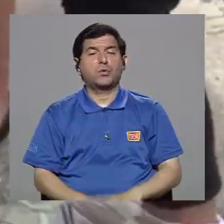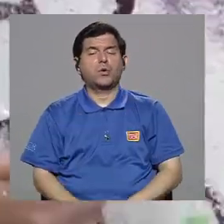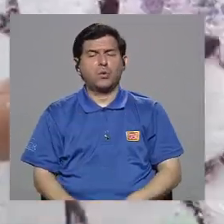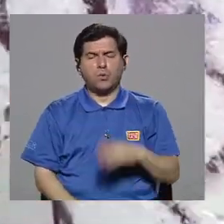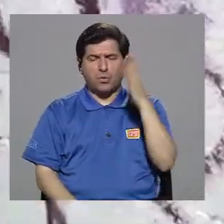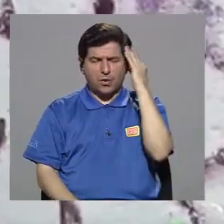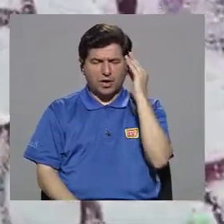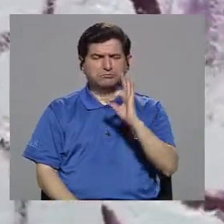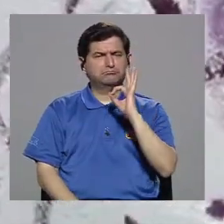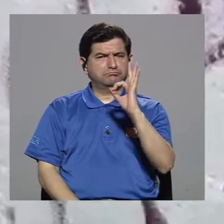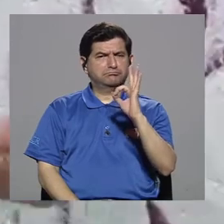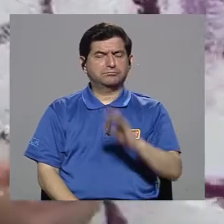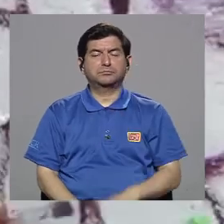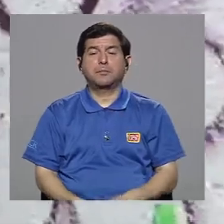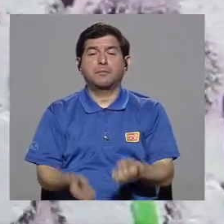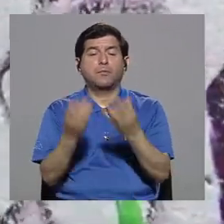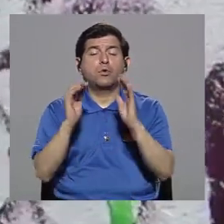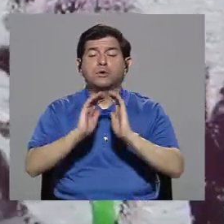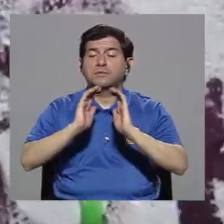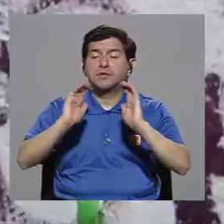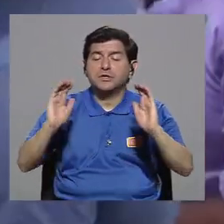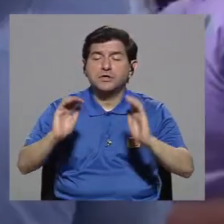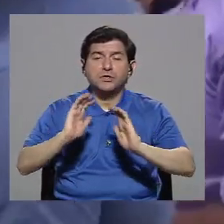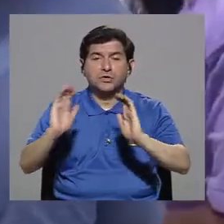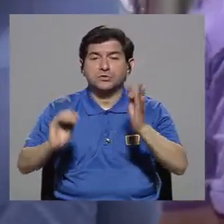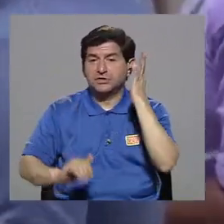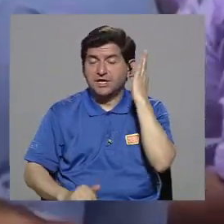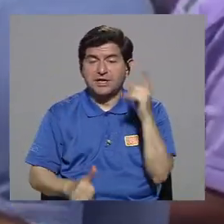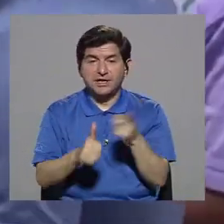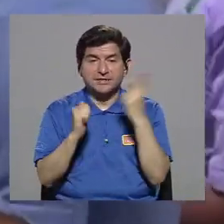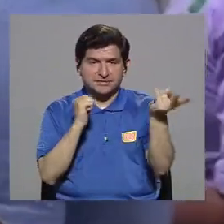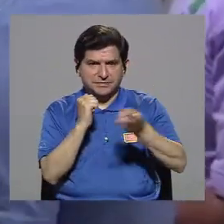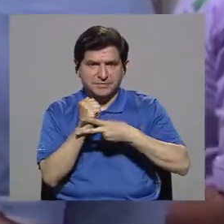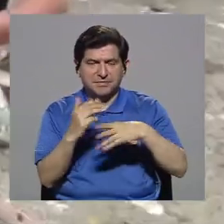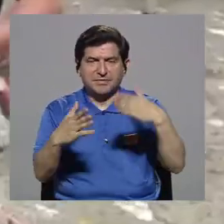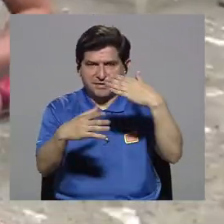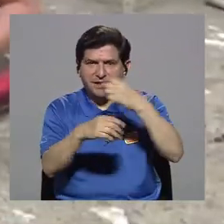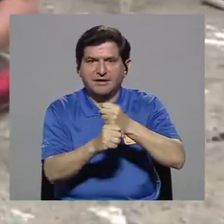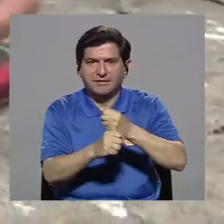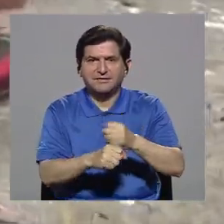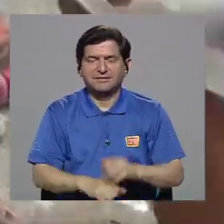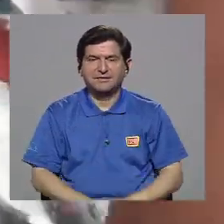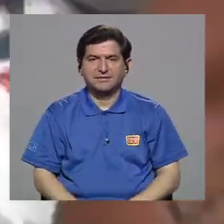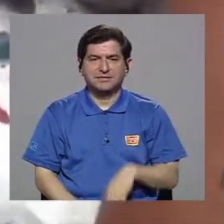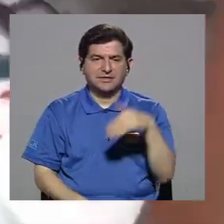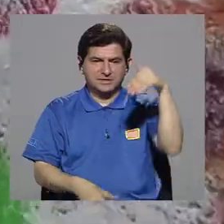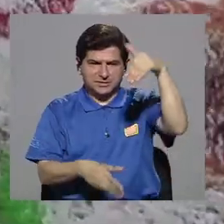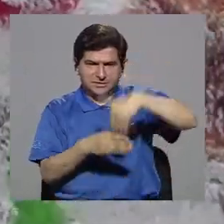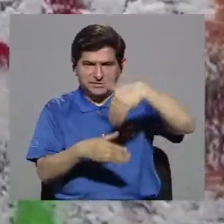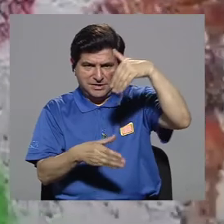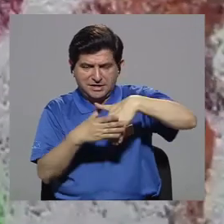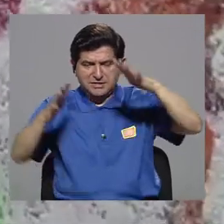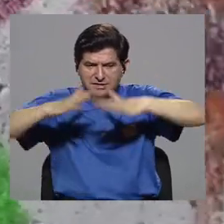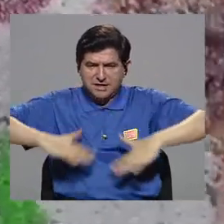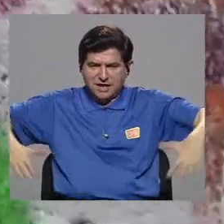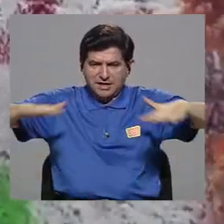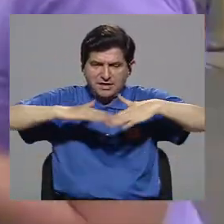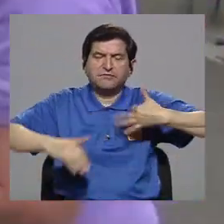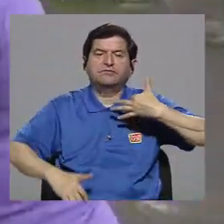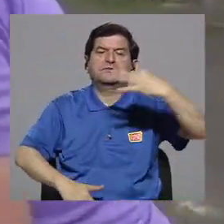Y era bien rica la experiencia en el sentido de que para muchos niños y niñas por primera vez estaban realizando una